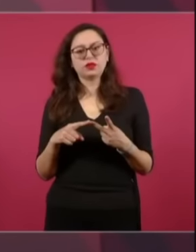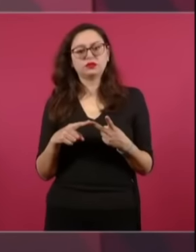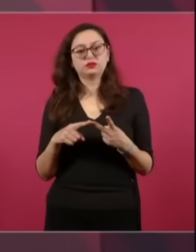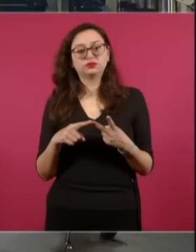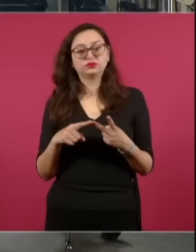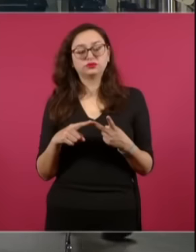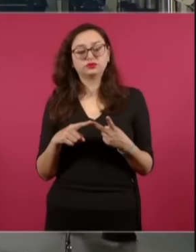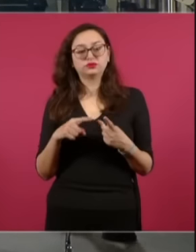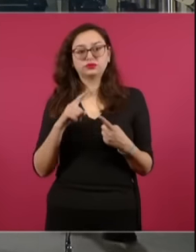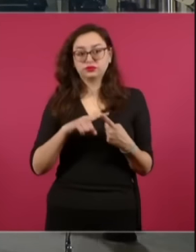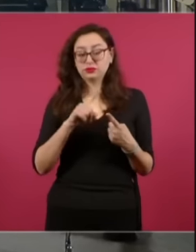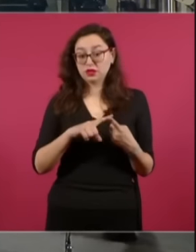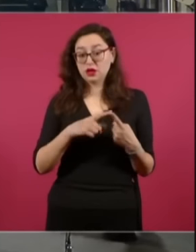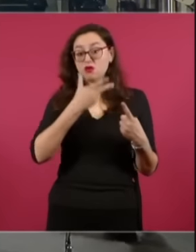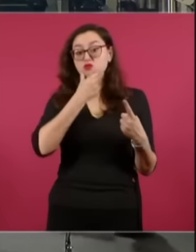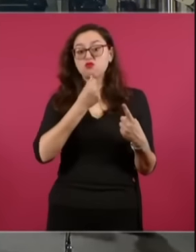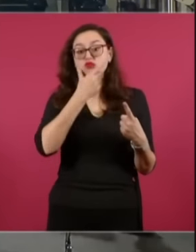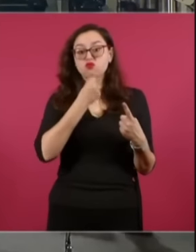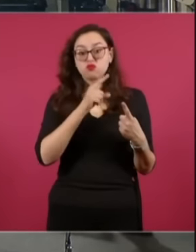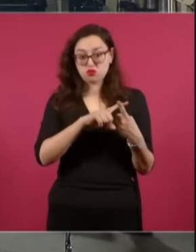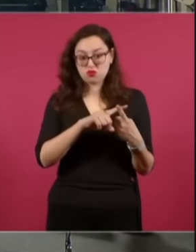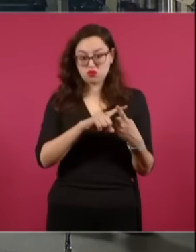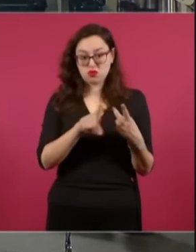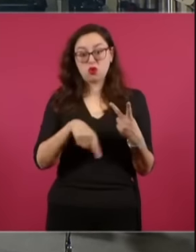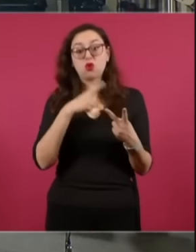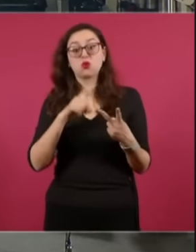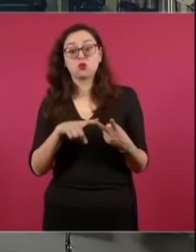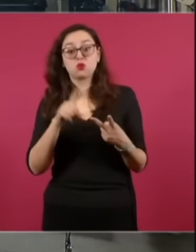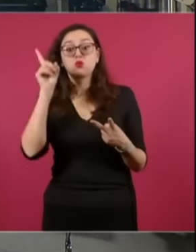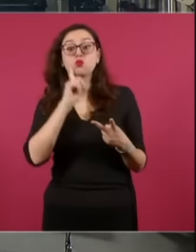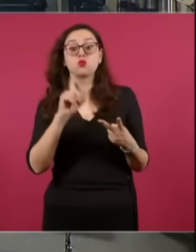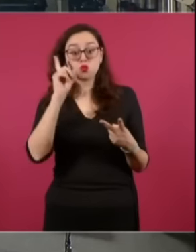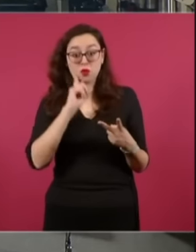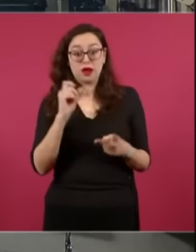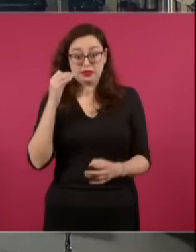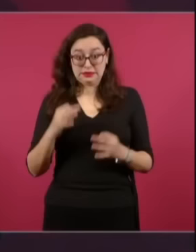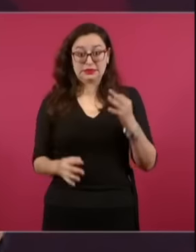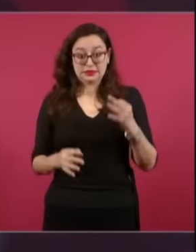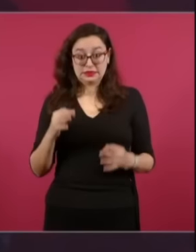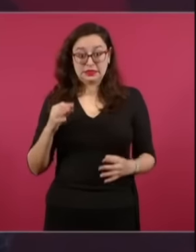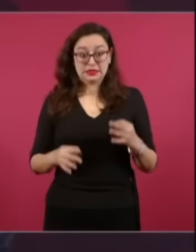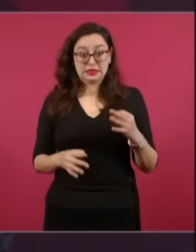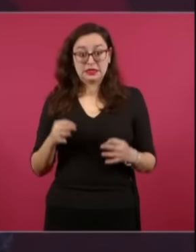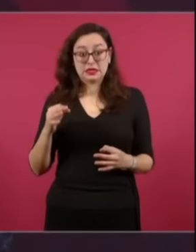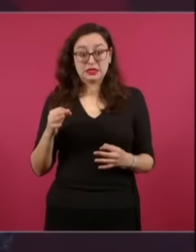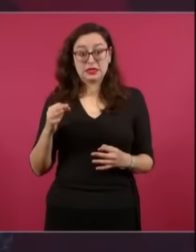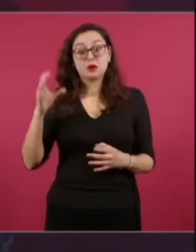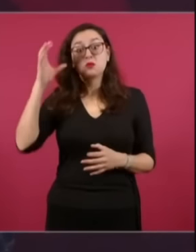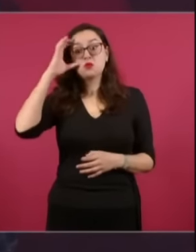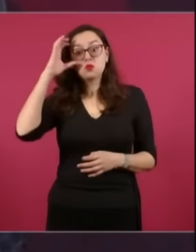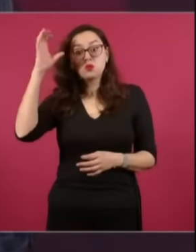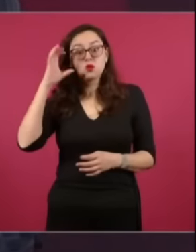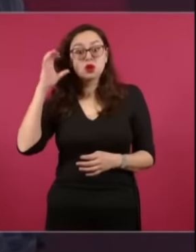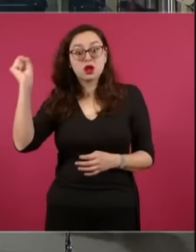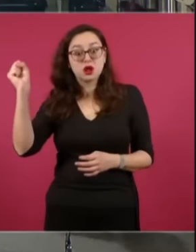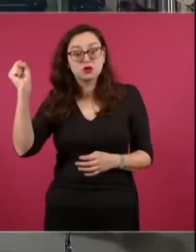primero fue un juez, y otra, y una jueza, de Morelos,